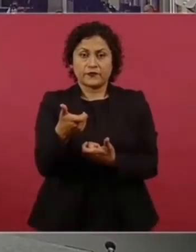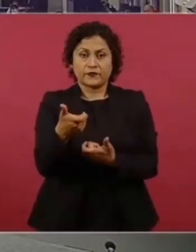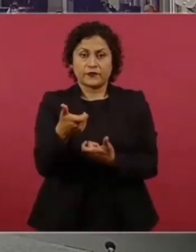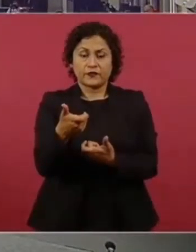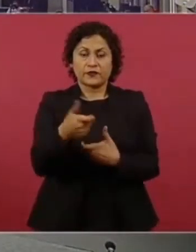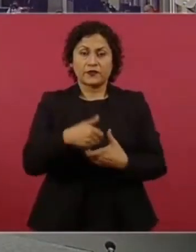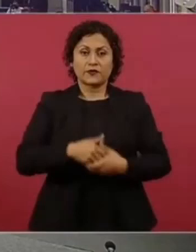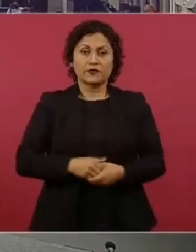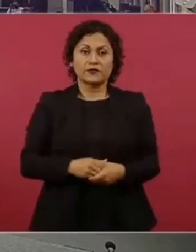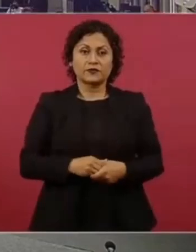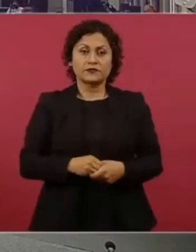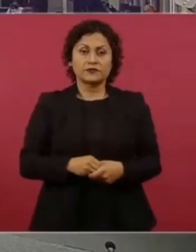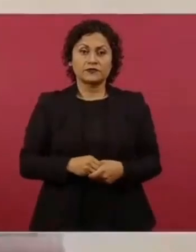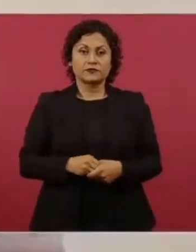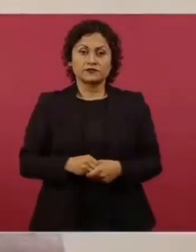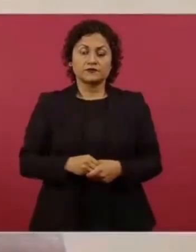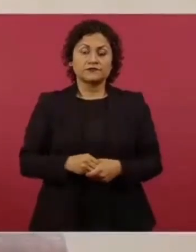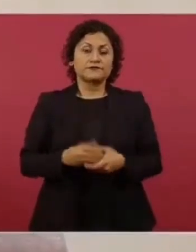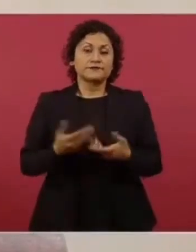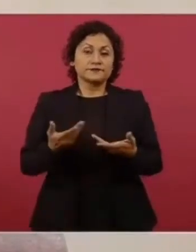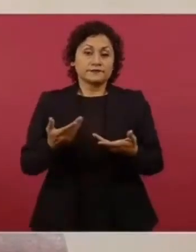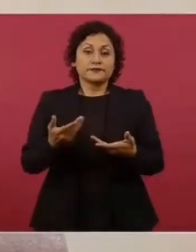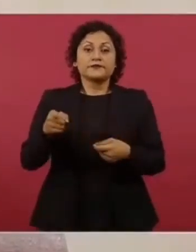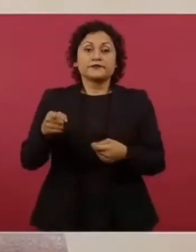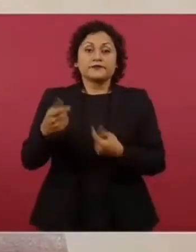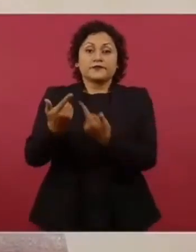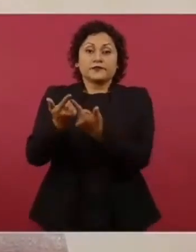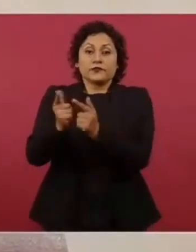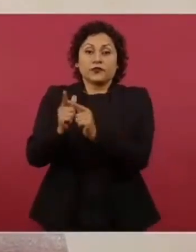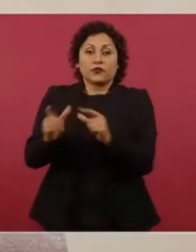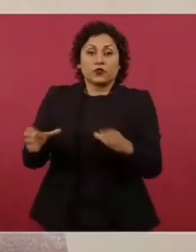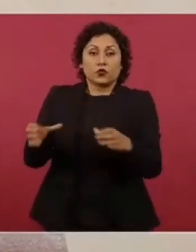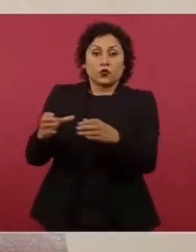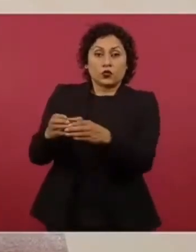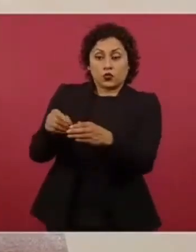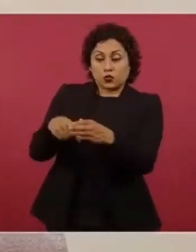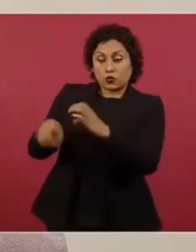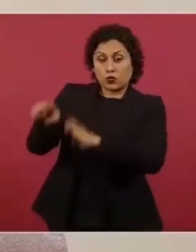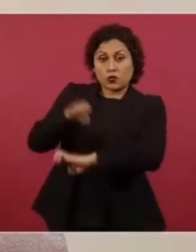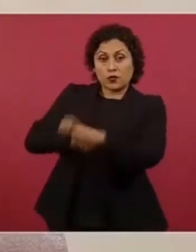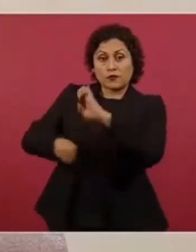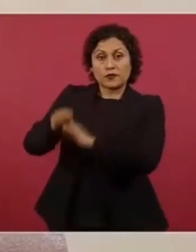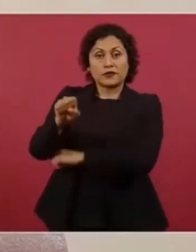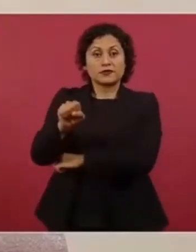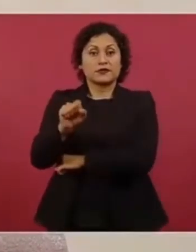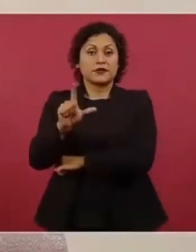Carlos Cecilín compró